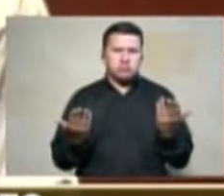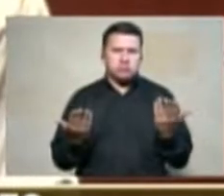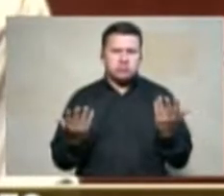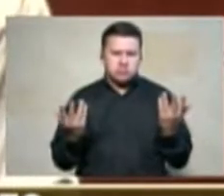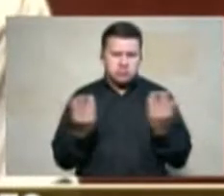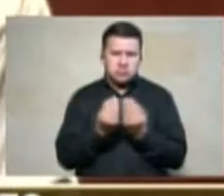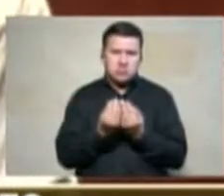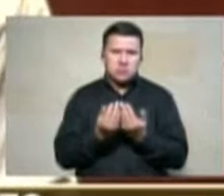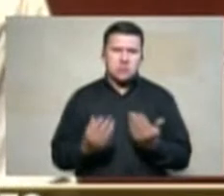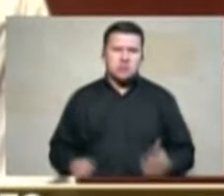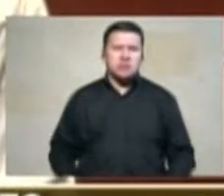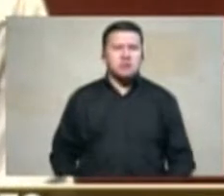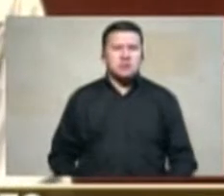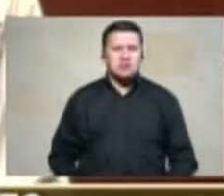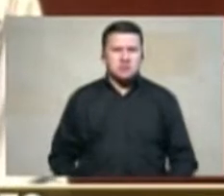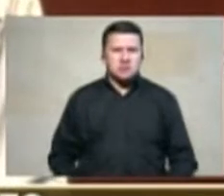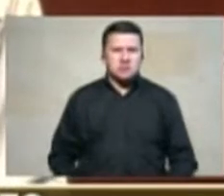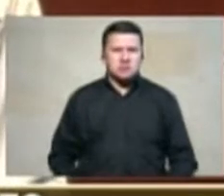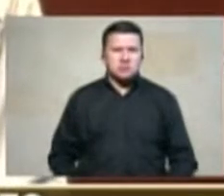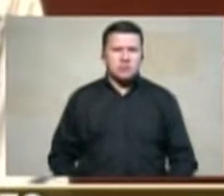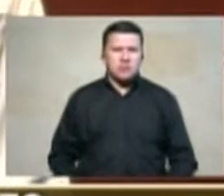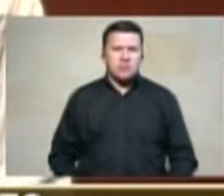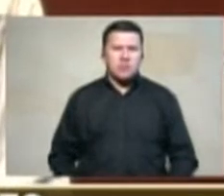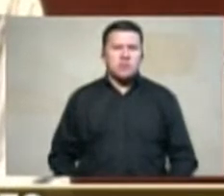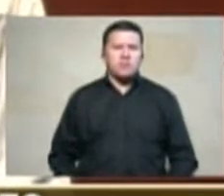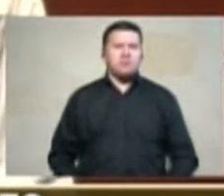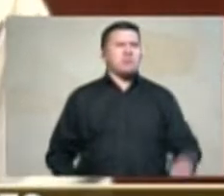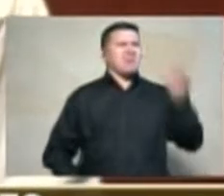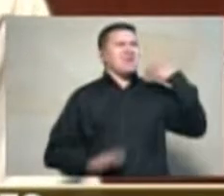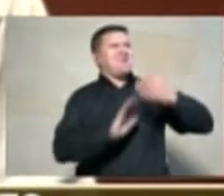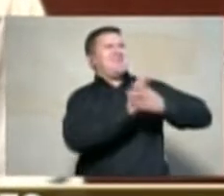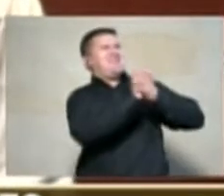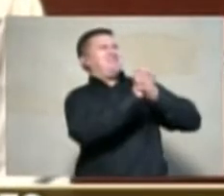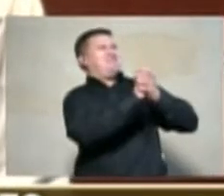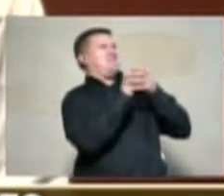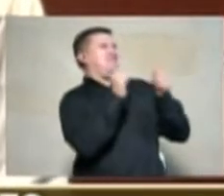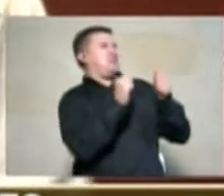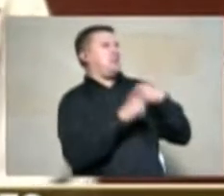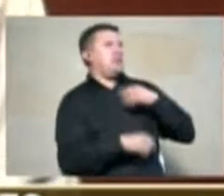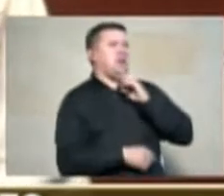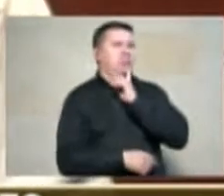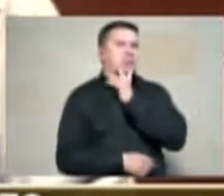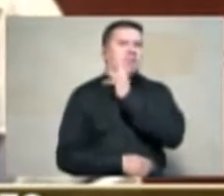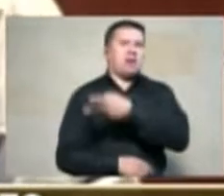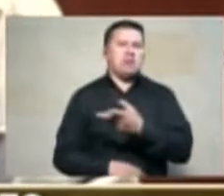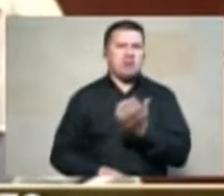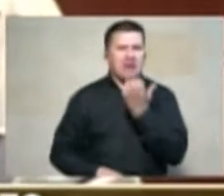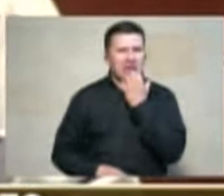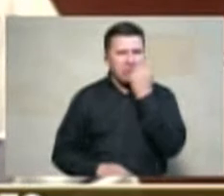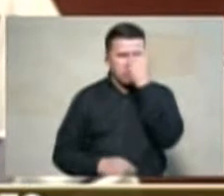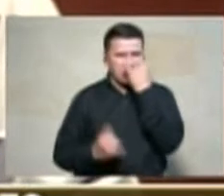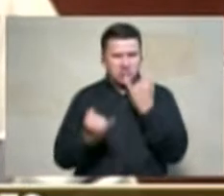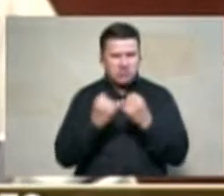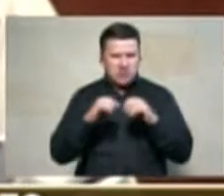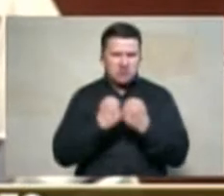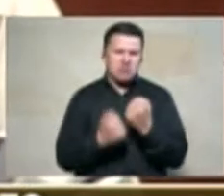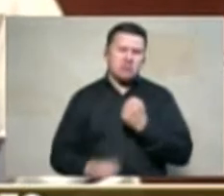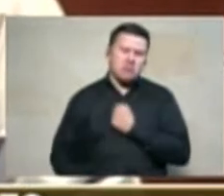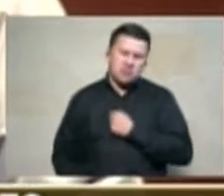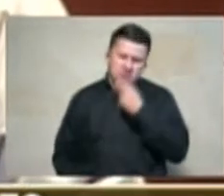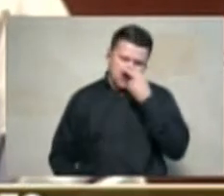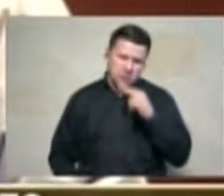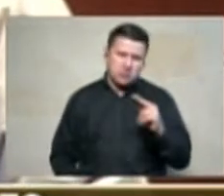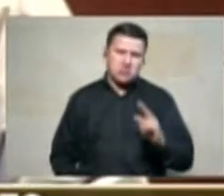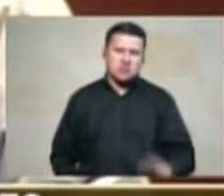predios antes éramos los mejores amigos y somos los peores enemigos qué buen ejemplo nos van a dejar nuestros hijos por favor